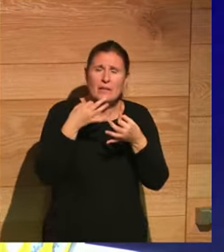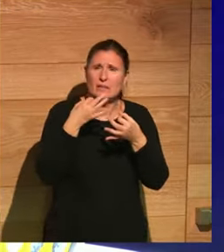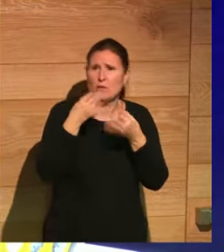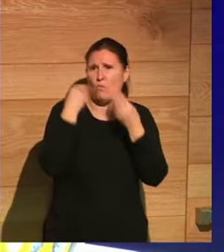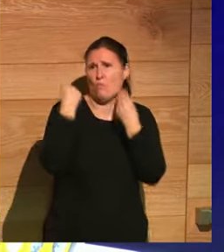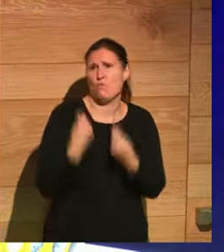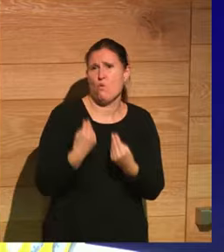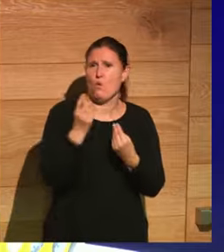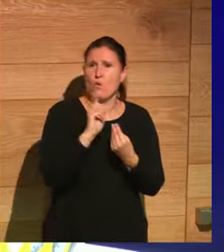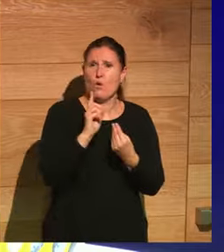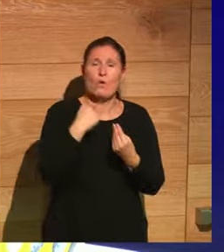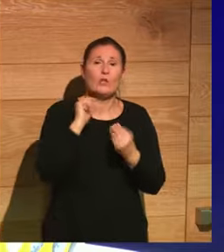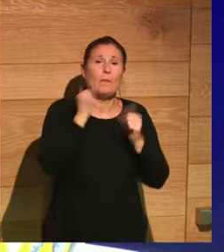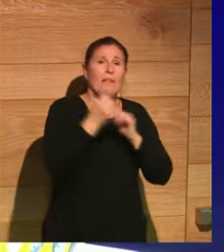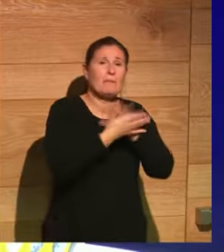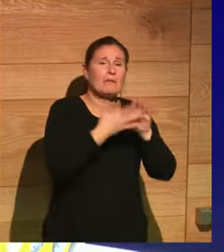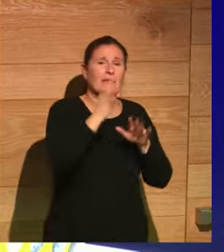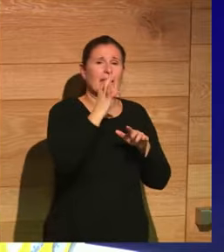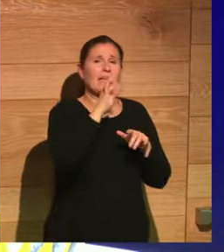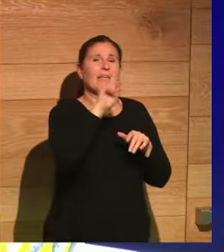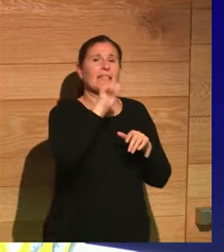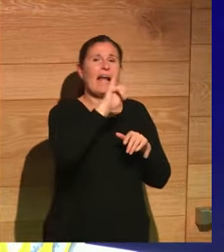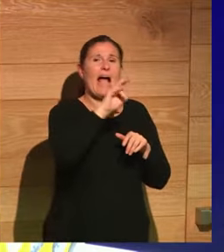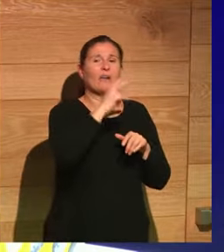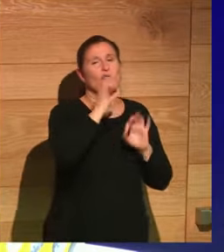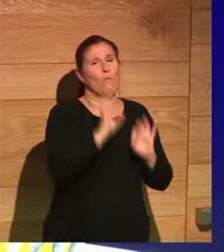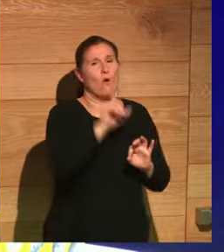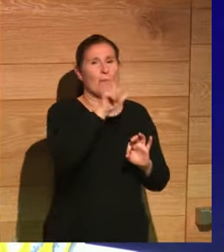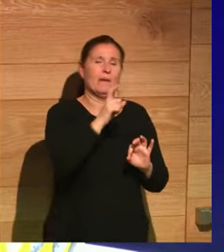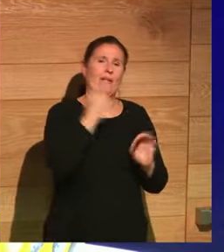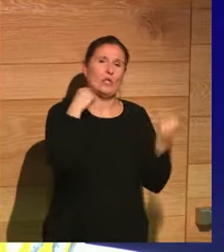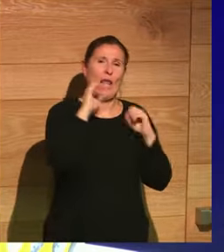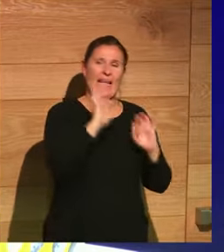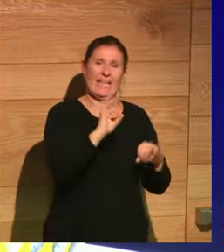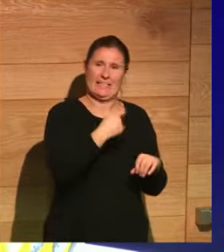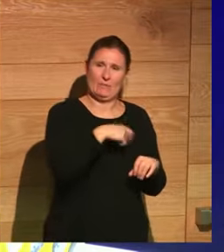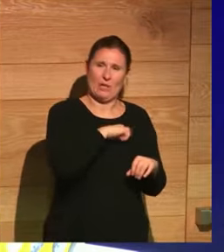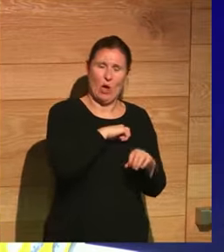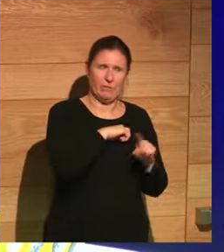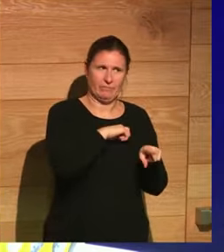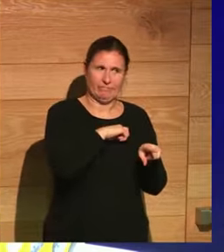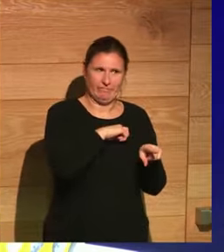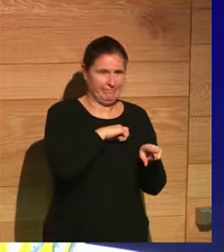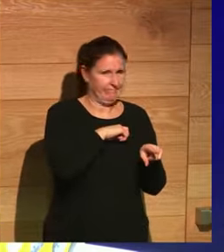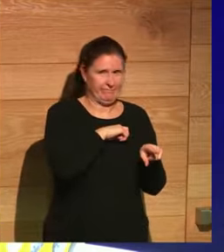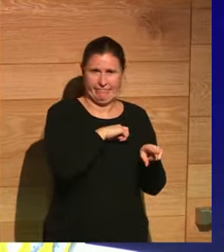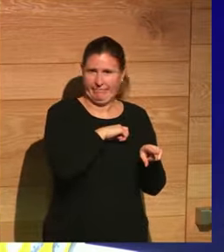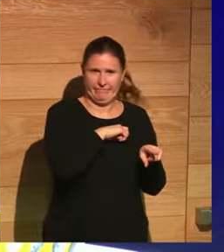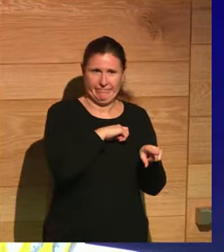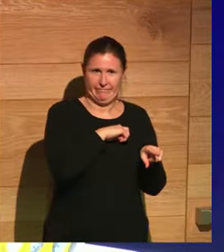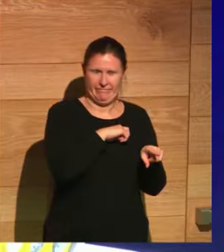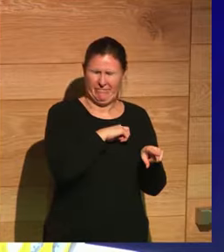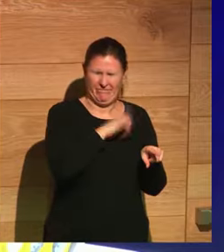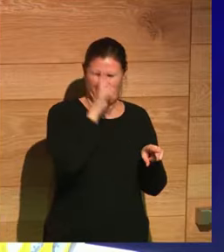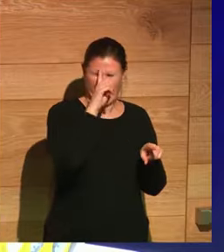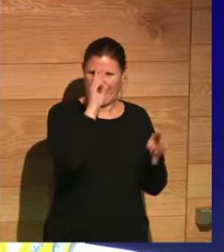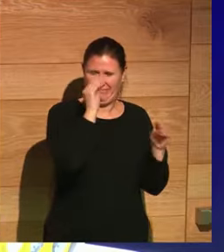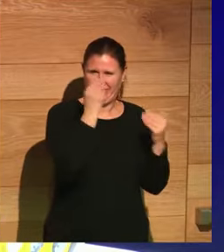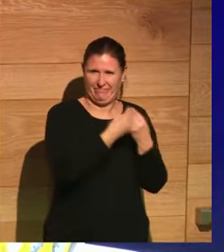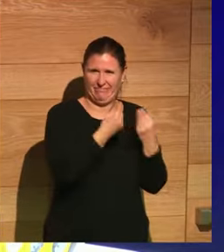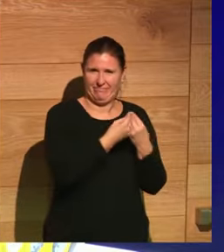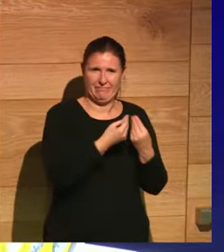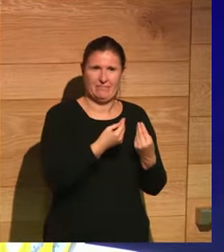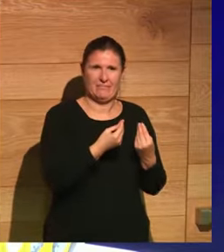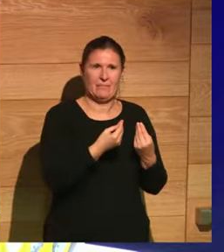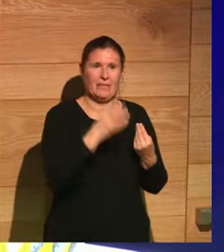es cuando empezamos a hablar de Trajano como español entonces ya sí olvídate porque obviamente no tiene ningún sentido pero es